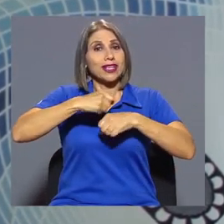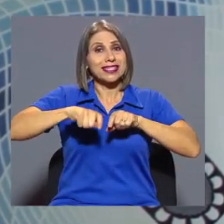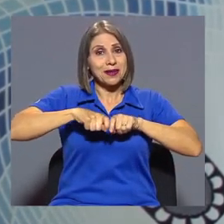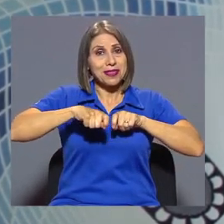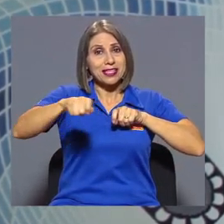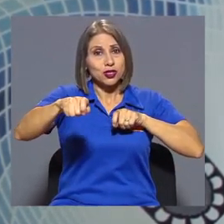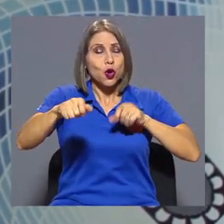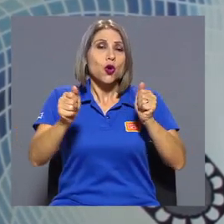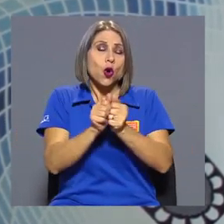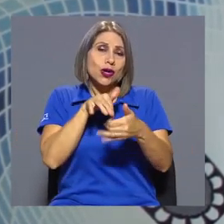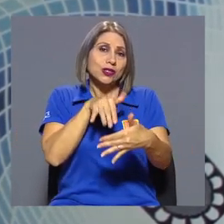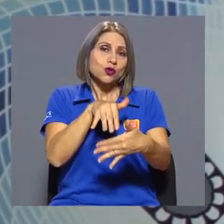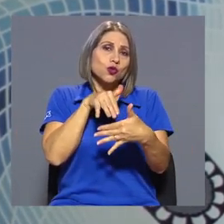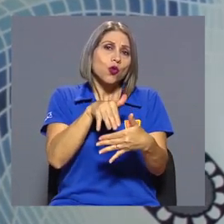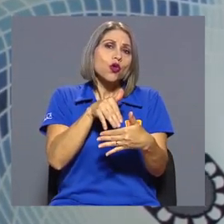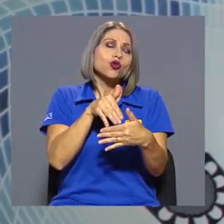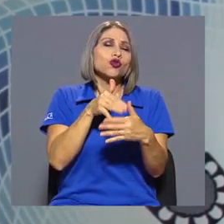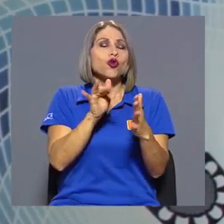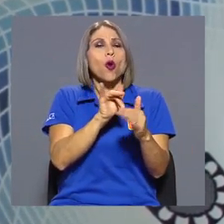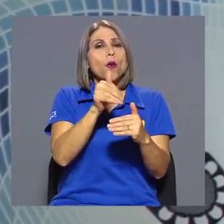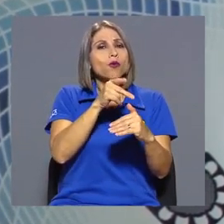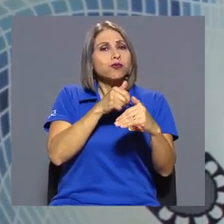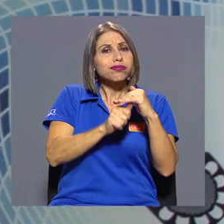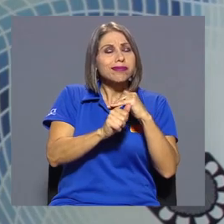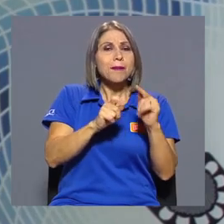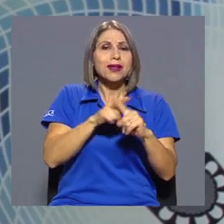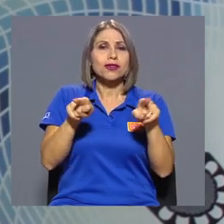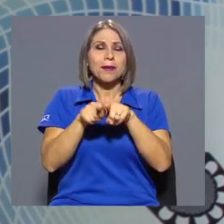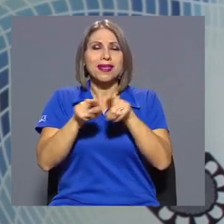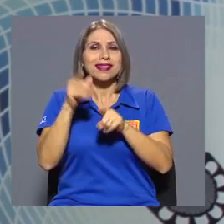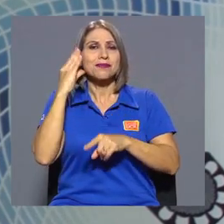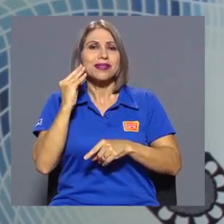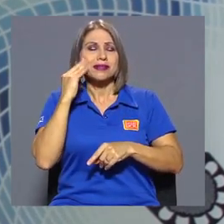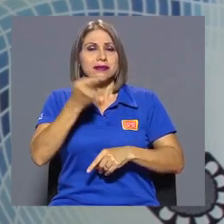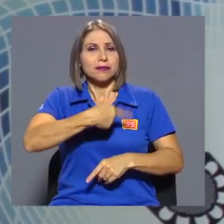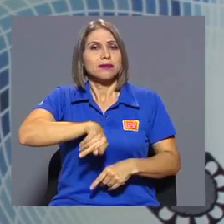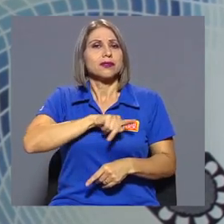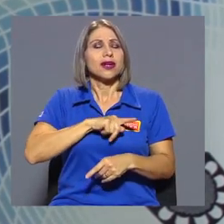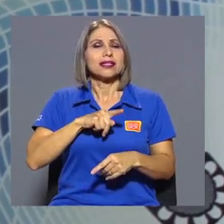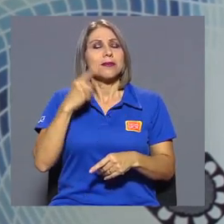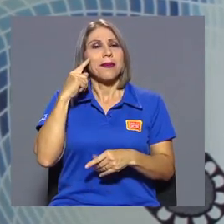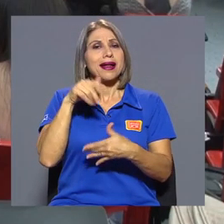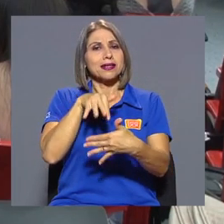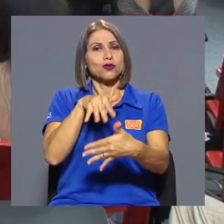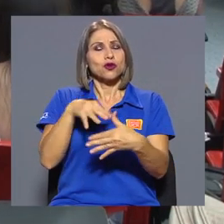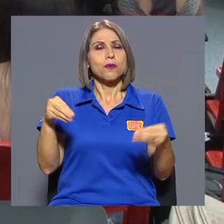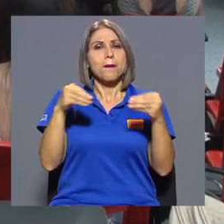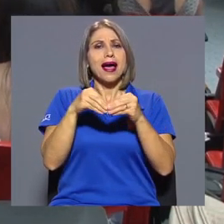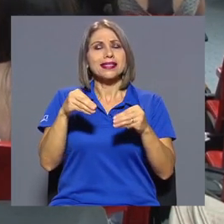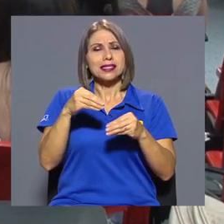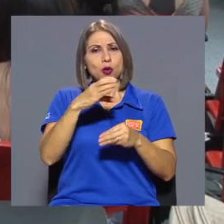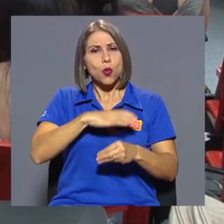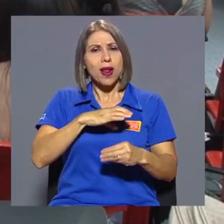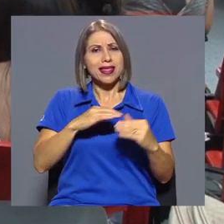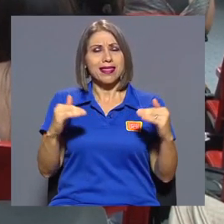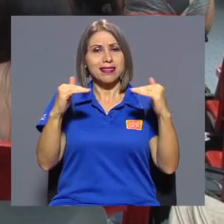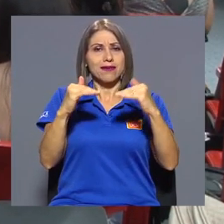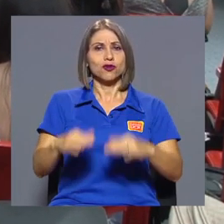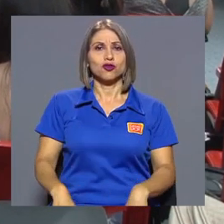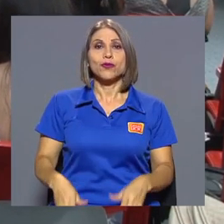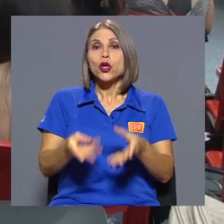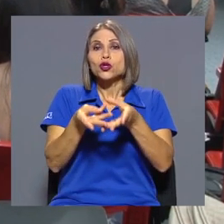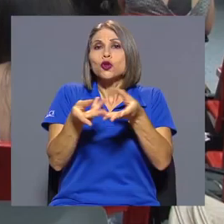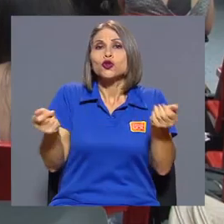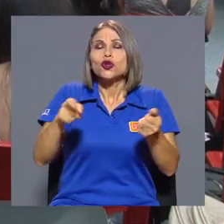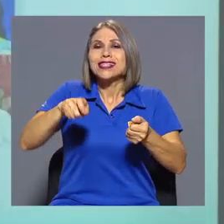estudios empíricos, pero también podemos aportar con experiencias personales para estudios más cualitativos. Las soluciones